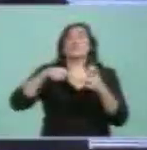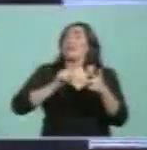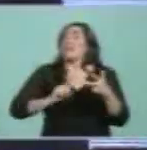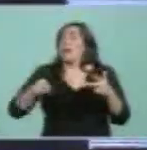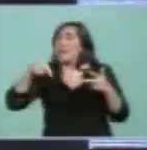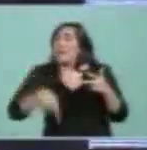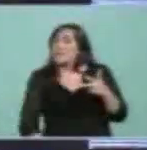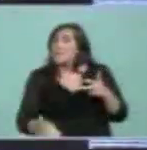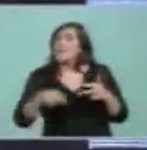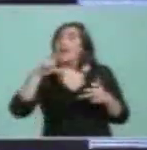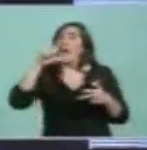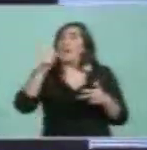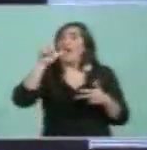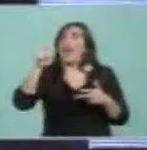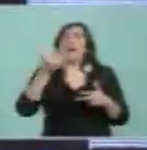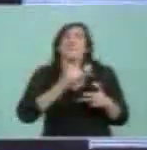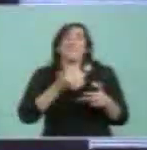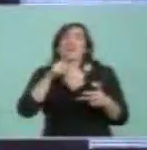afuera ni muerta.